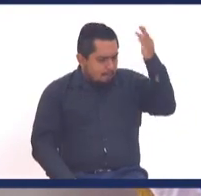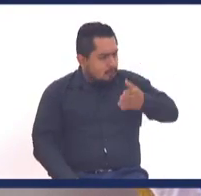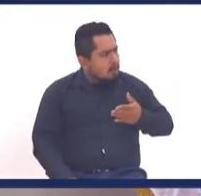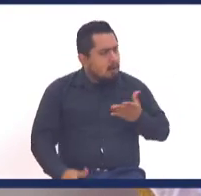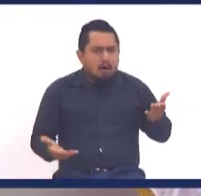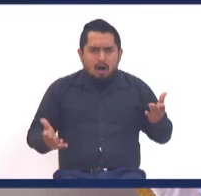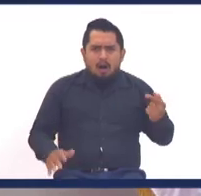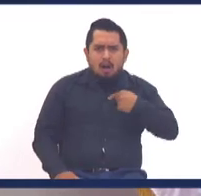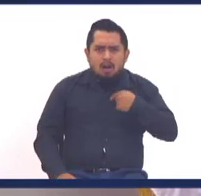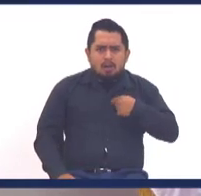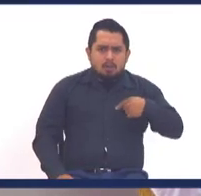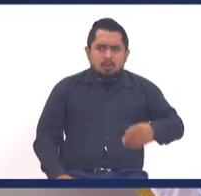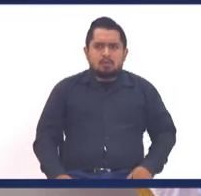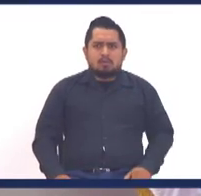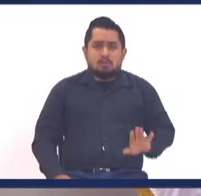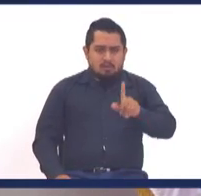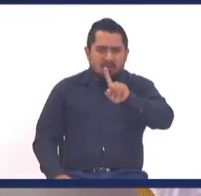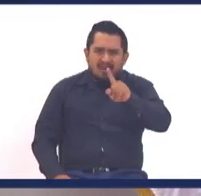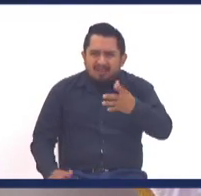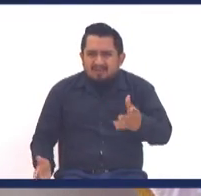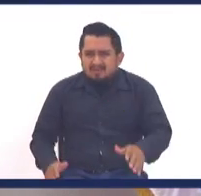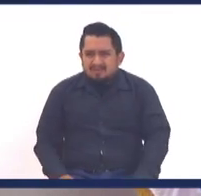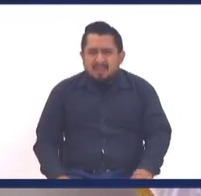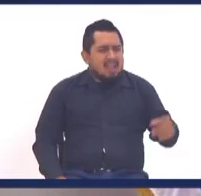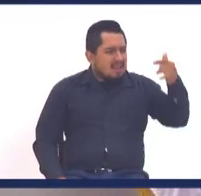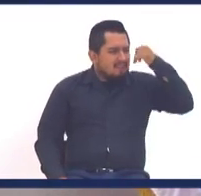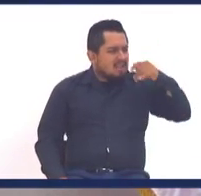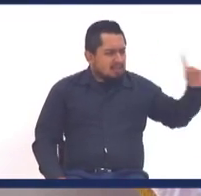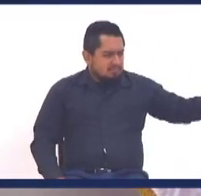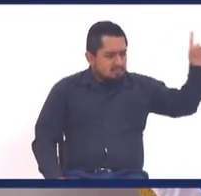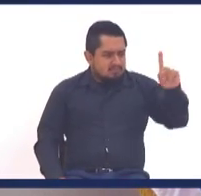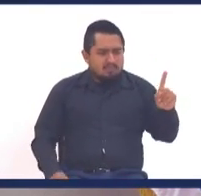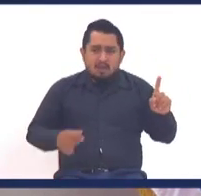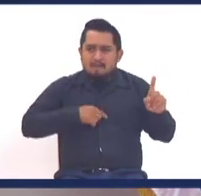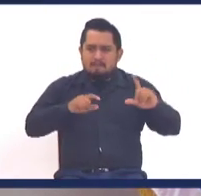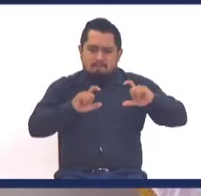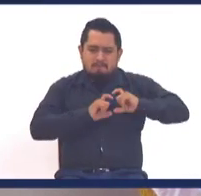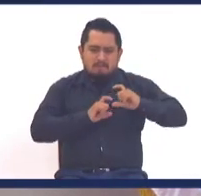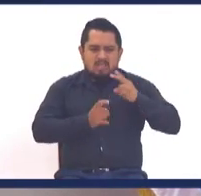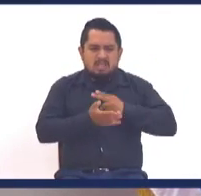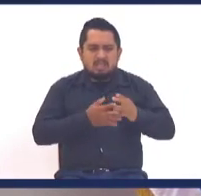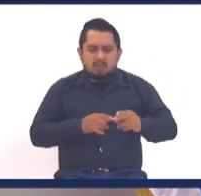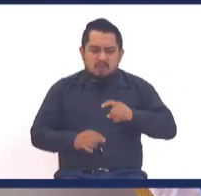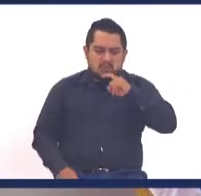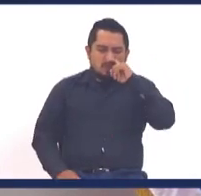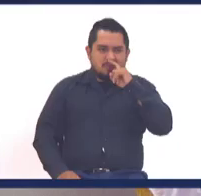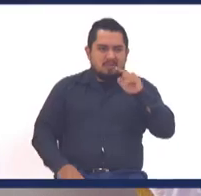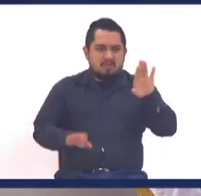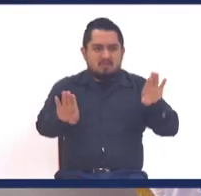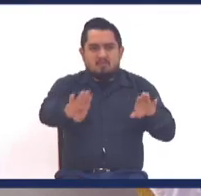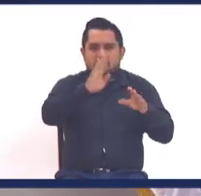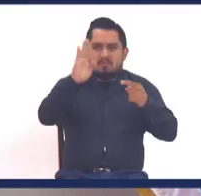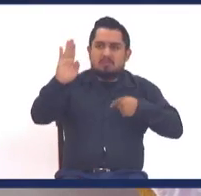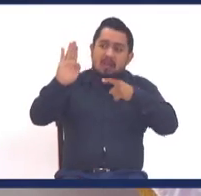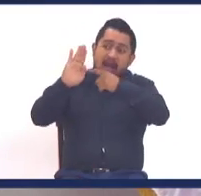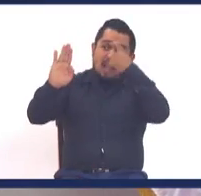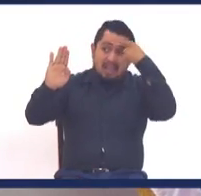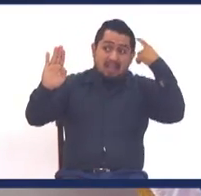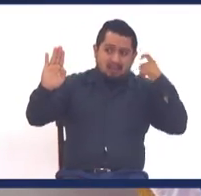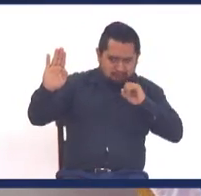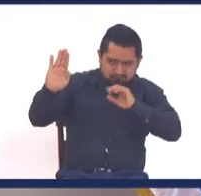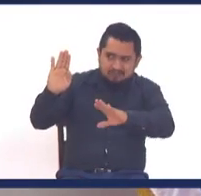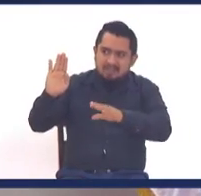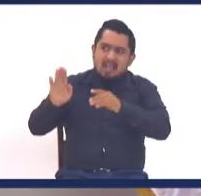ah no, si es que el día que venga, yo en mi corazón, si vengas hermano, lo voy a atender, pero en mi corazón decía, cuando pase por la puerta, le voy a decir, te acordás, más